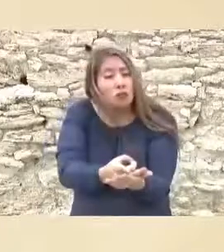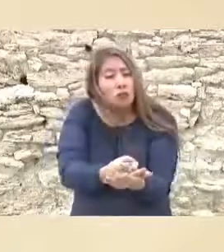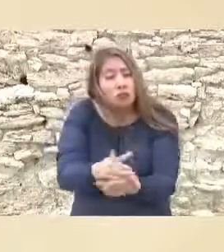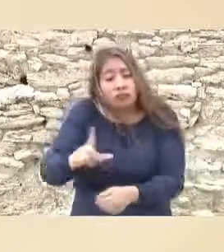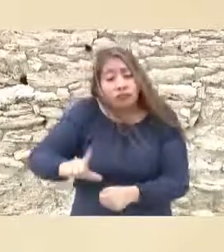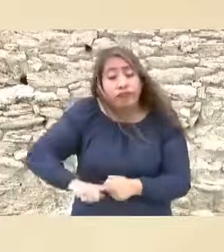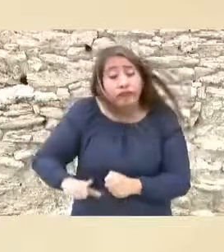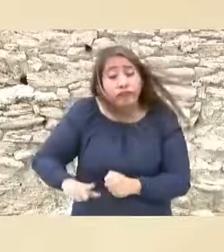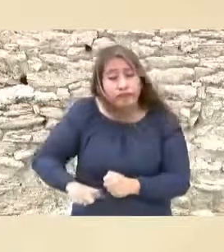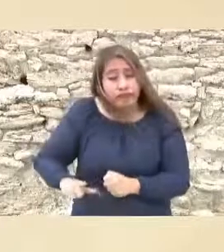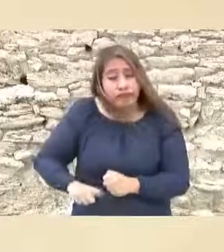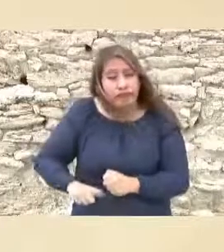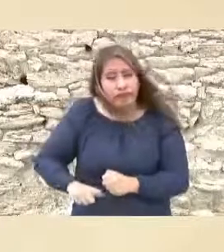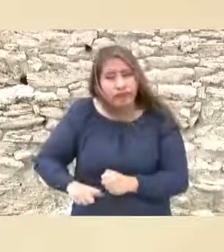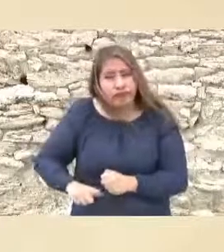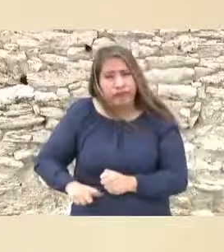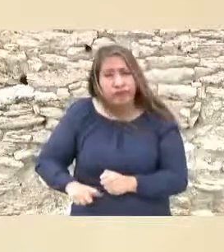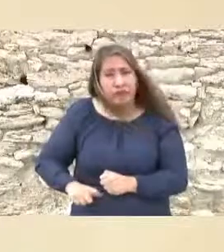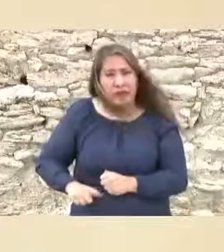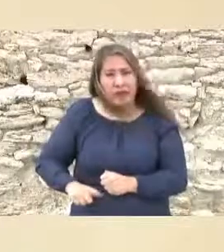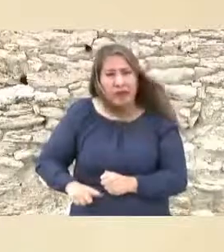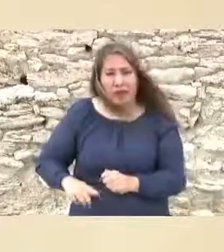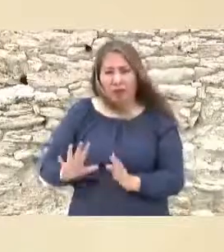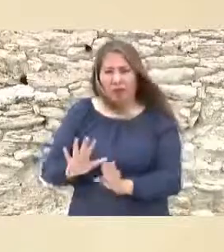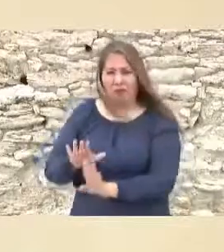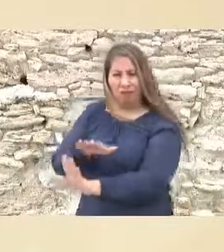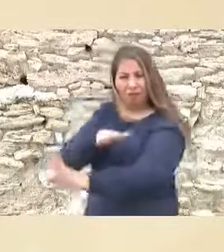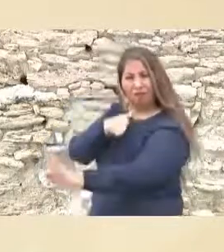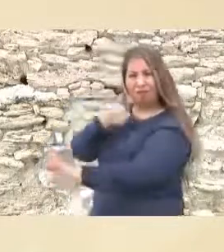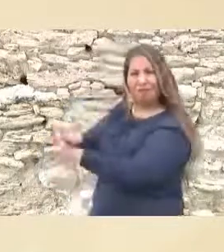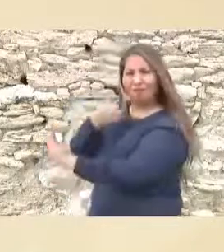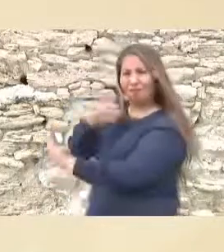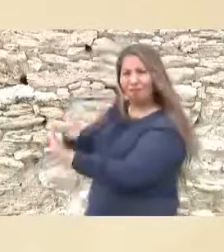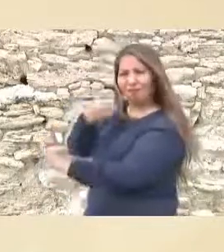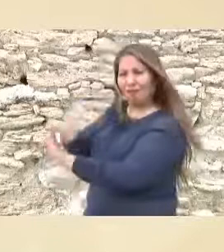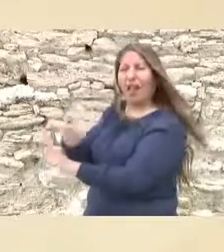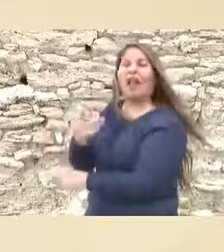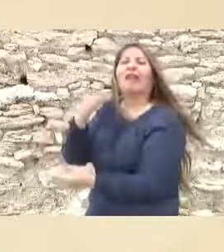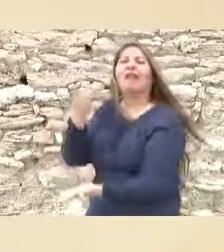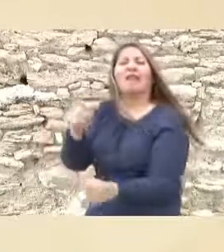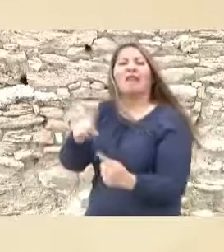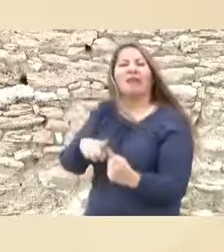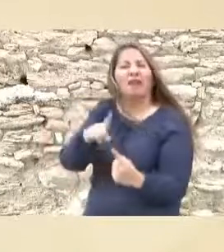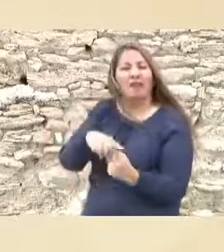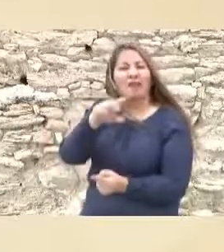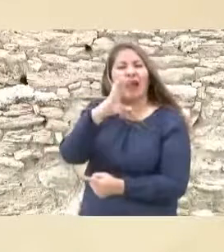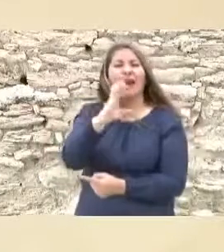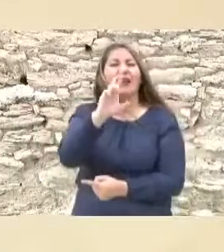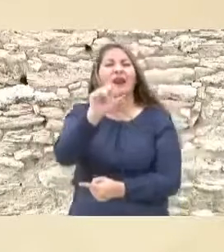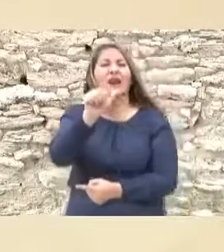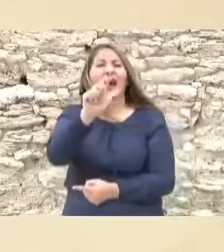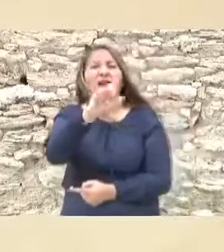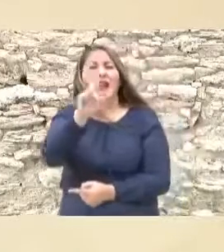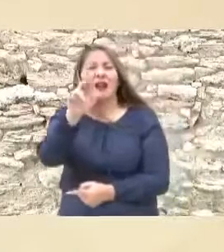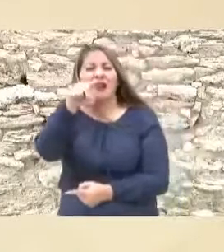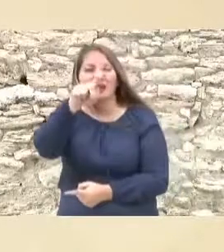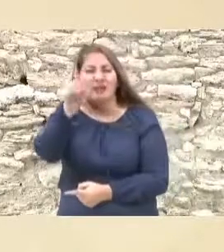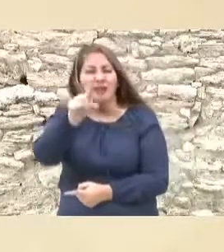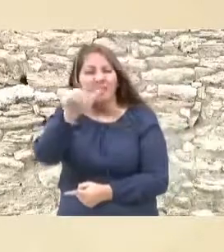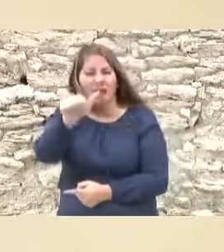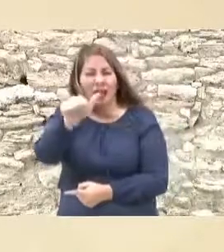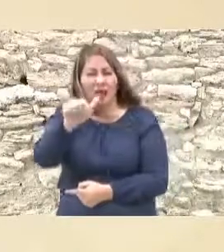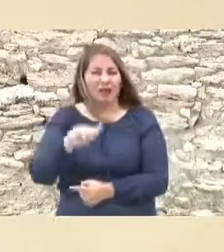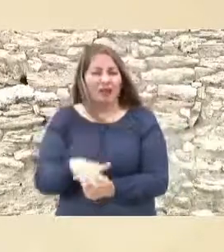que se revela es Venustiano Carranza hasta